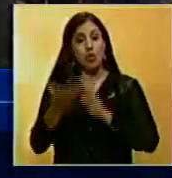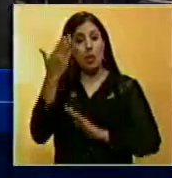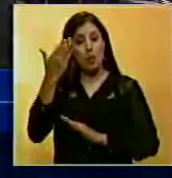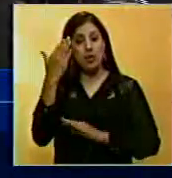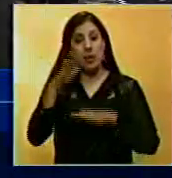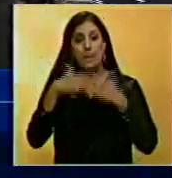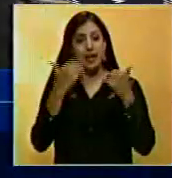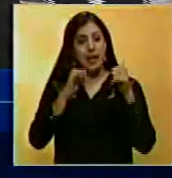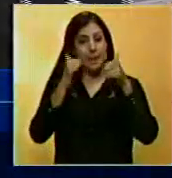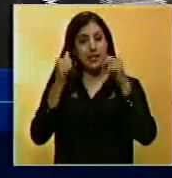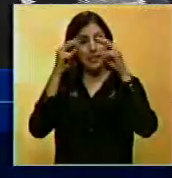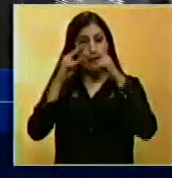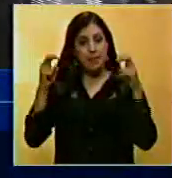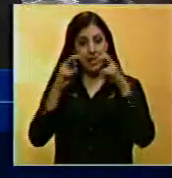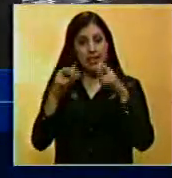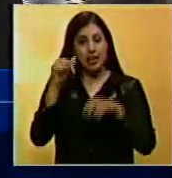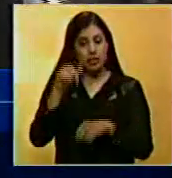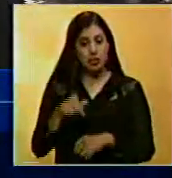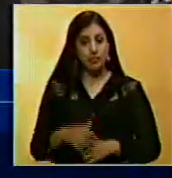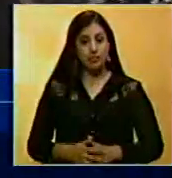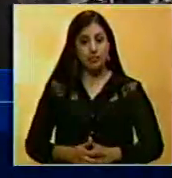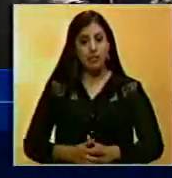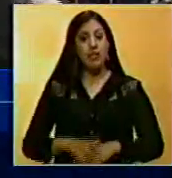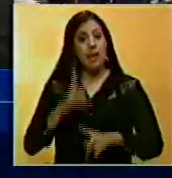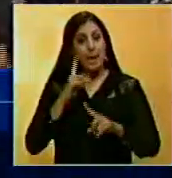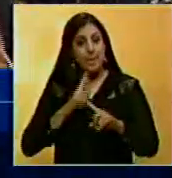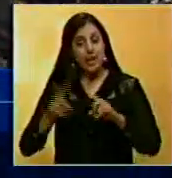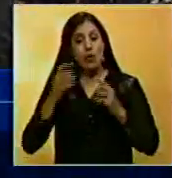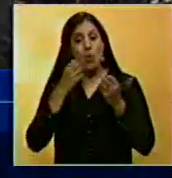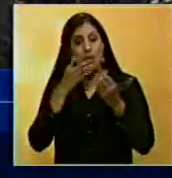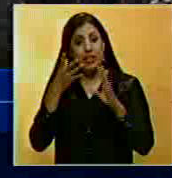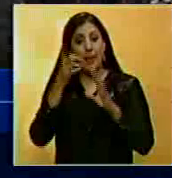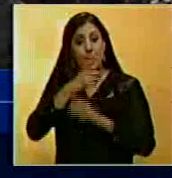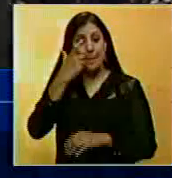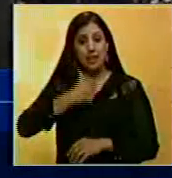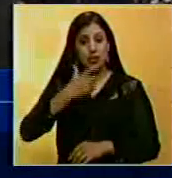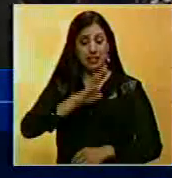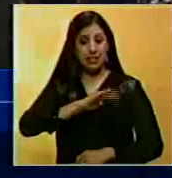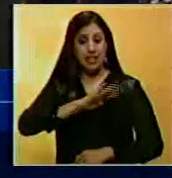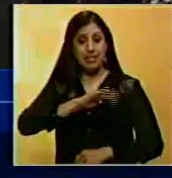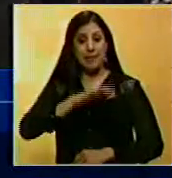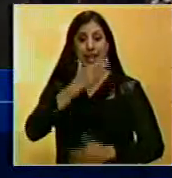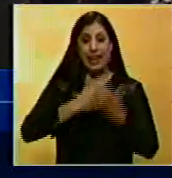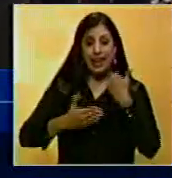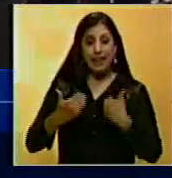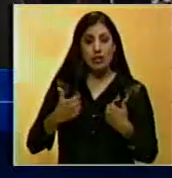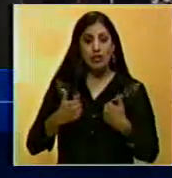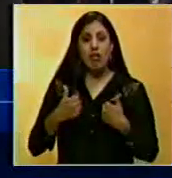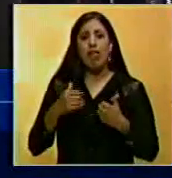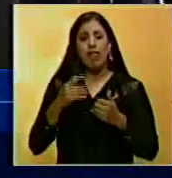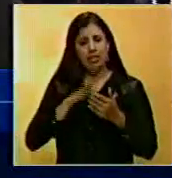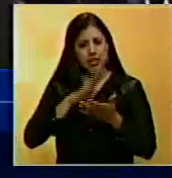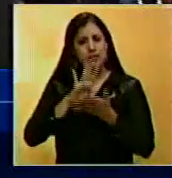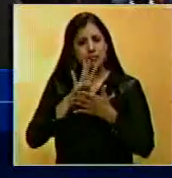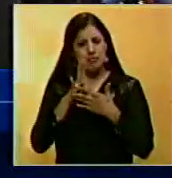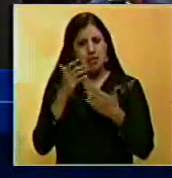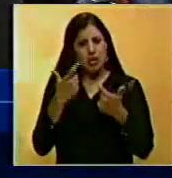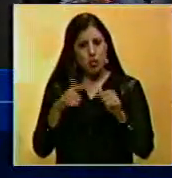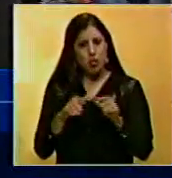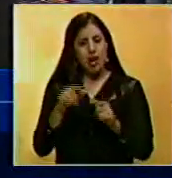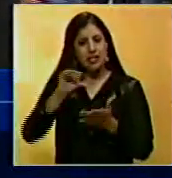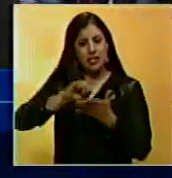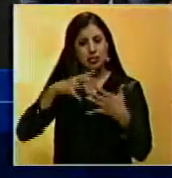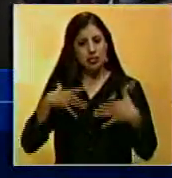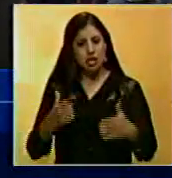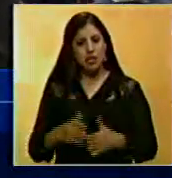Ordelli, para iniciar la investigación en este caso. Mientras se conoció que el funcionario del 6 CPC que resultó herido se encuentra estable en un